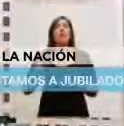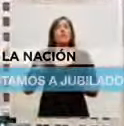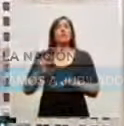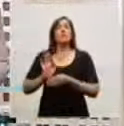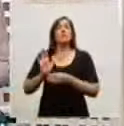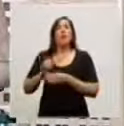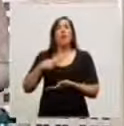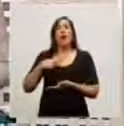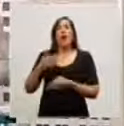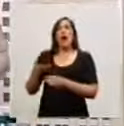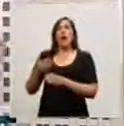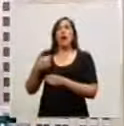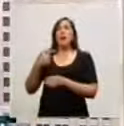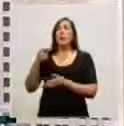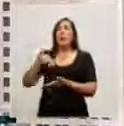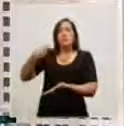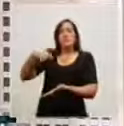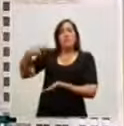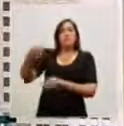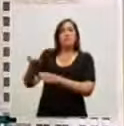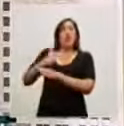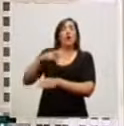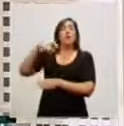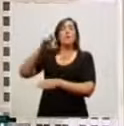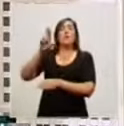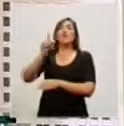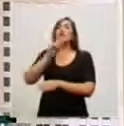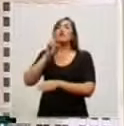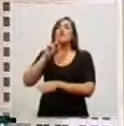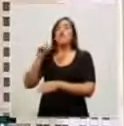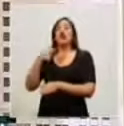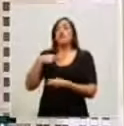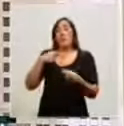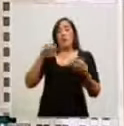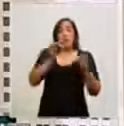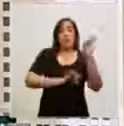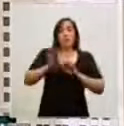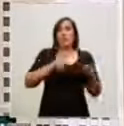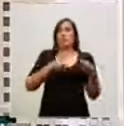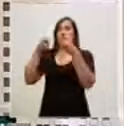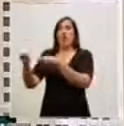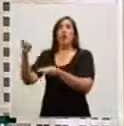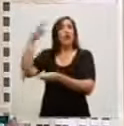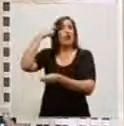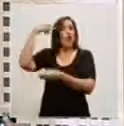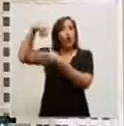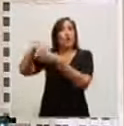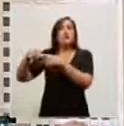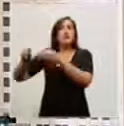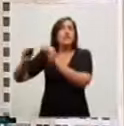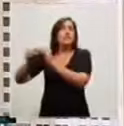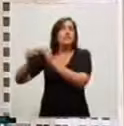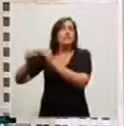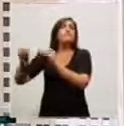que obviamente debe ser tratada como corresponde por el Parlamento Argentino, se va a dar la universalidad,